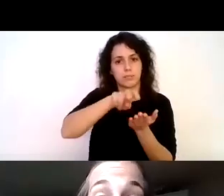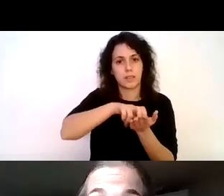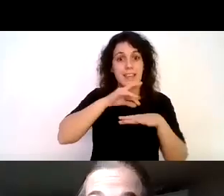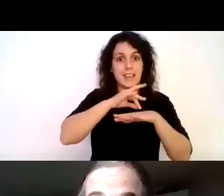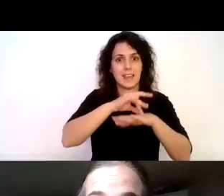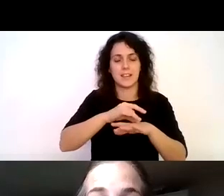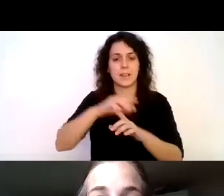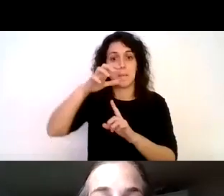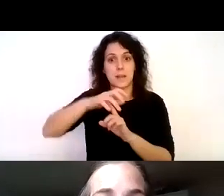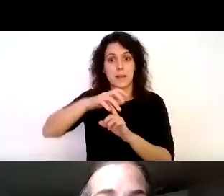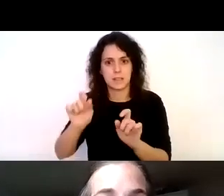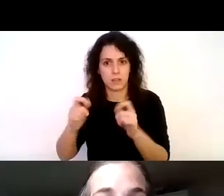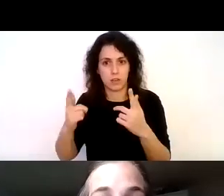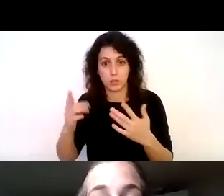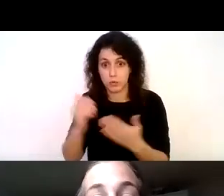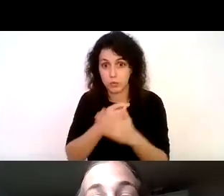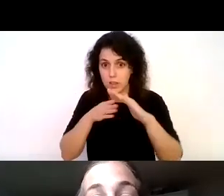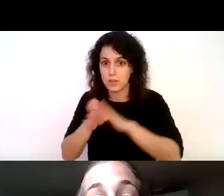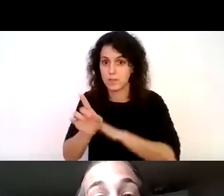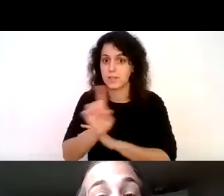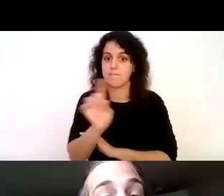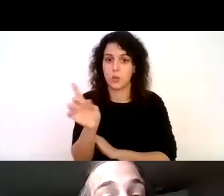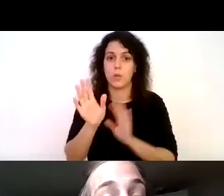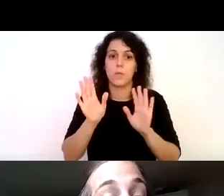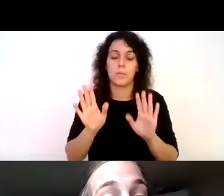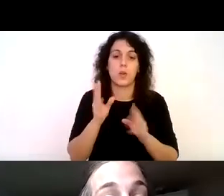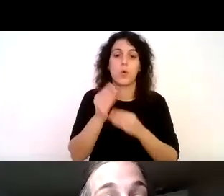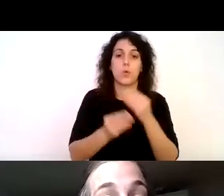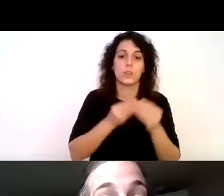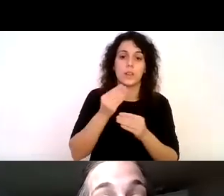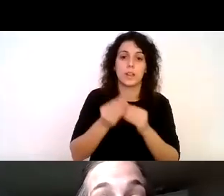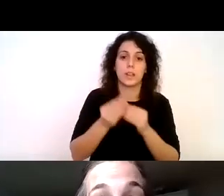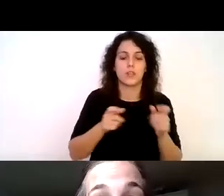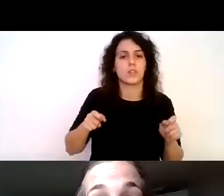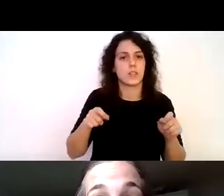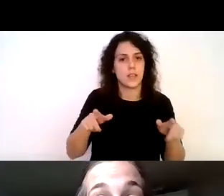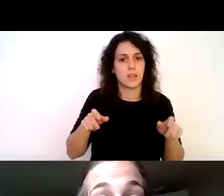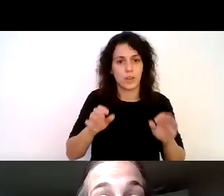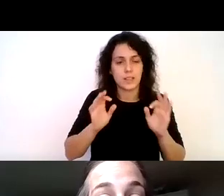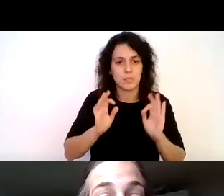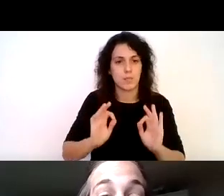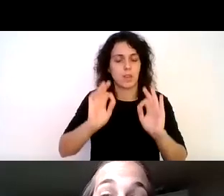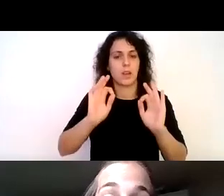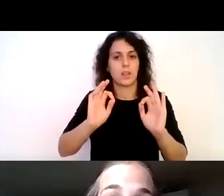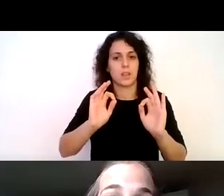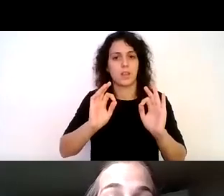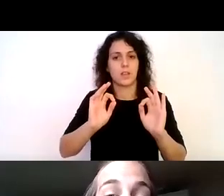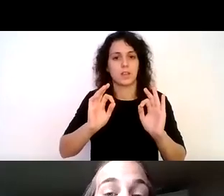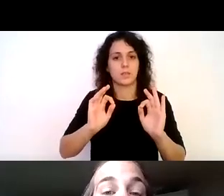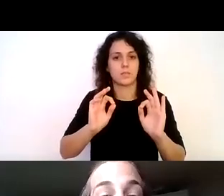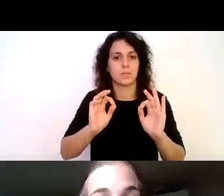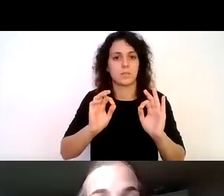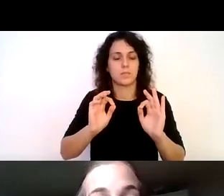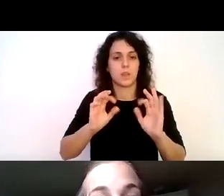no todos son accesibles pero utilizando unas sillas de ruedas especializadas todoterreno